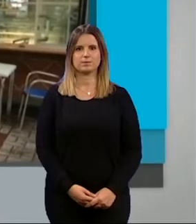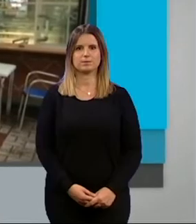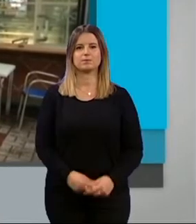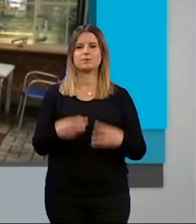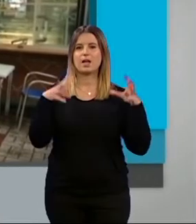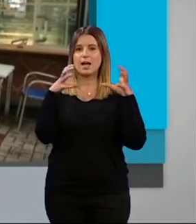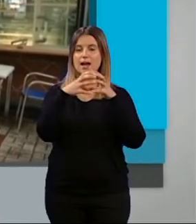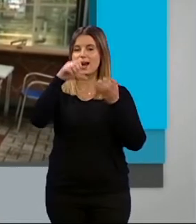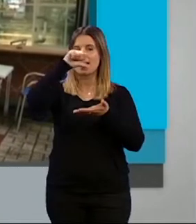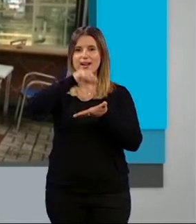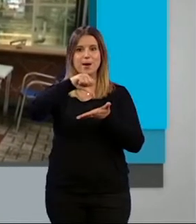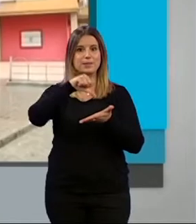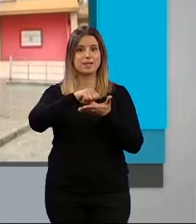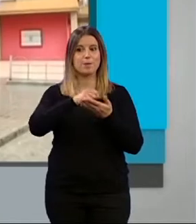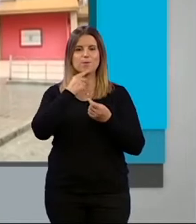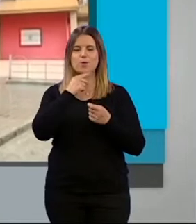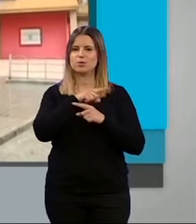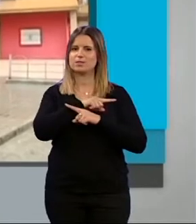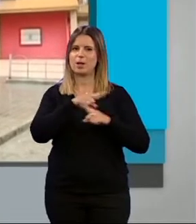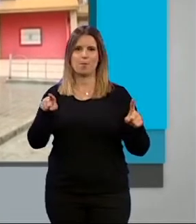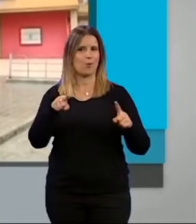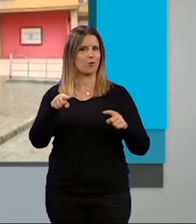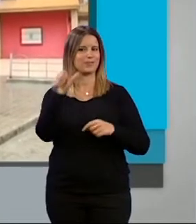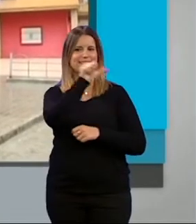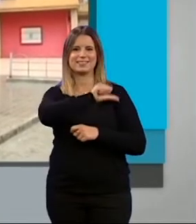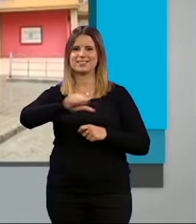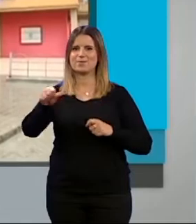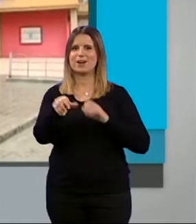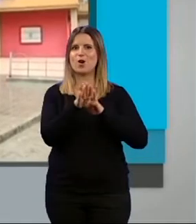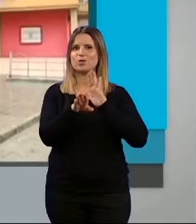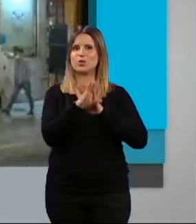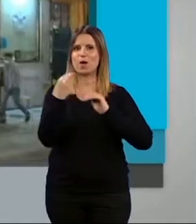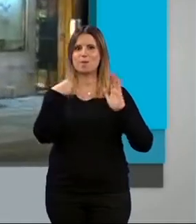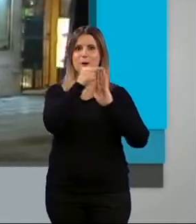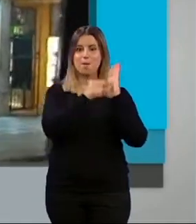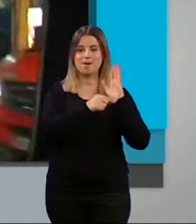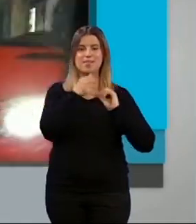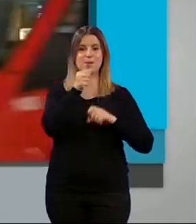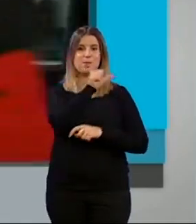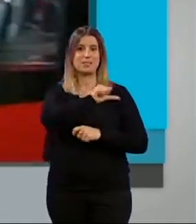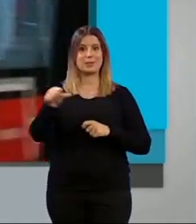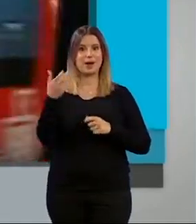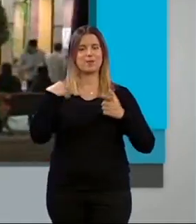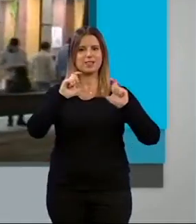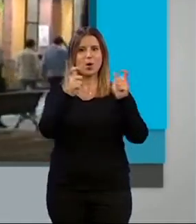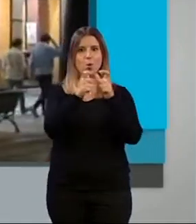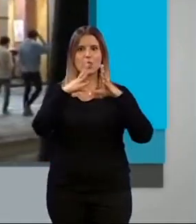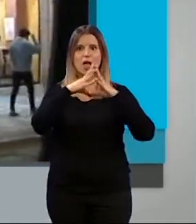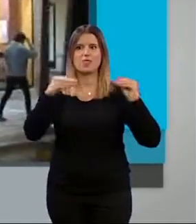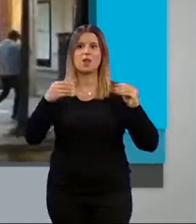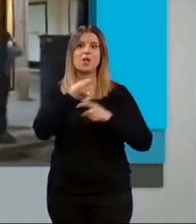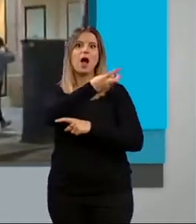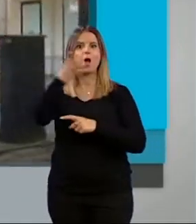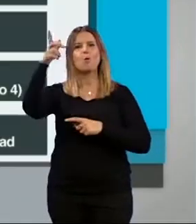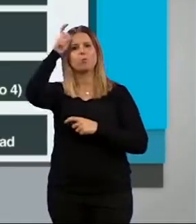Granada Capital no podrá acogerse tampoco esta semana a las medidas de relajación que desde la pasada semana la Junta de Andalucía aplica a los